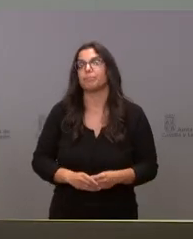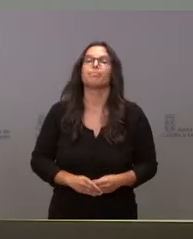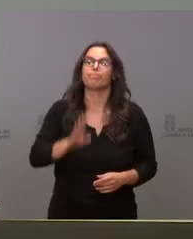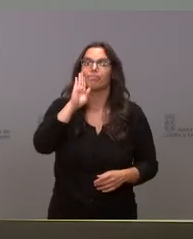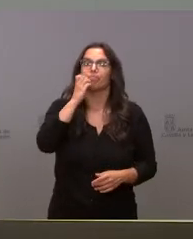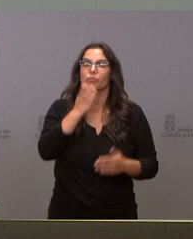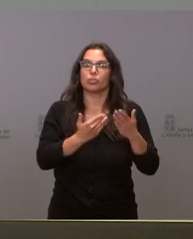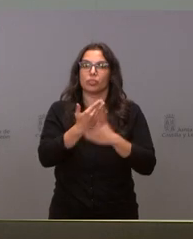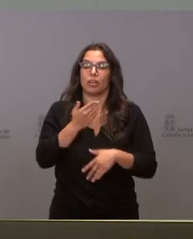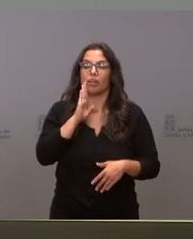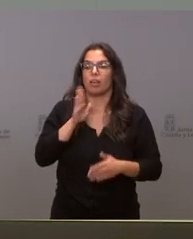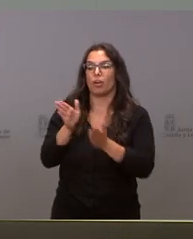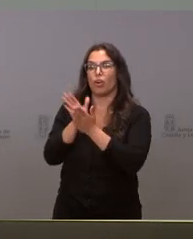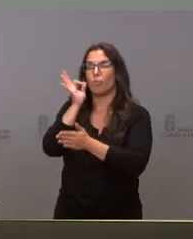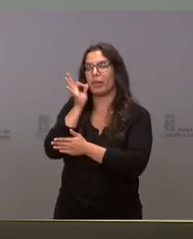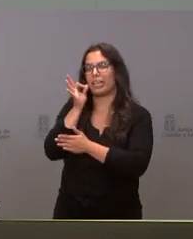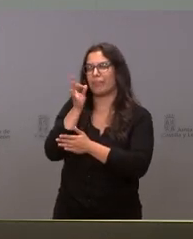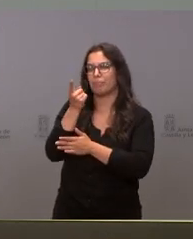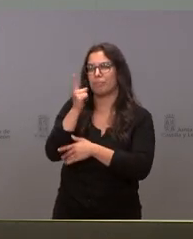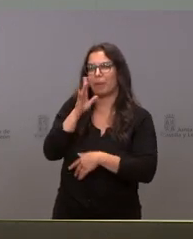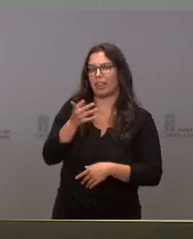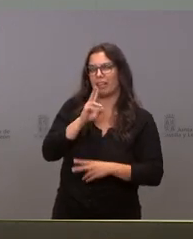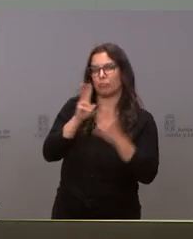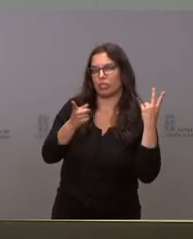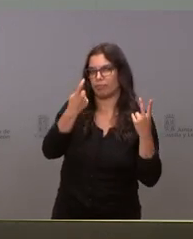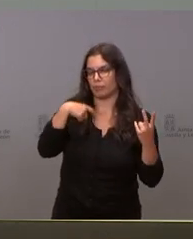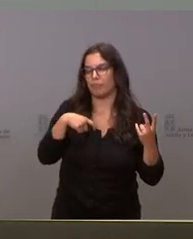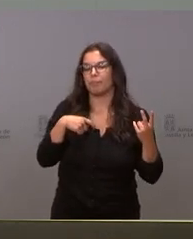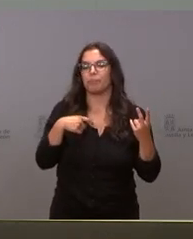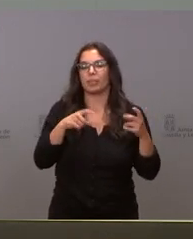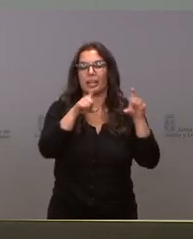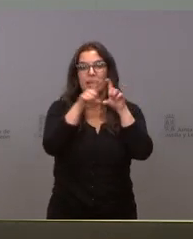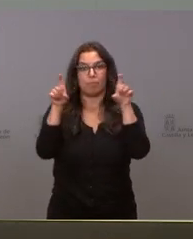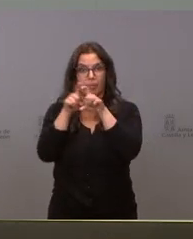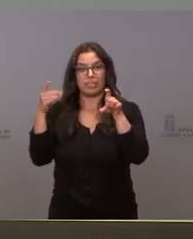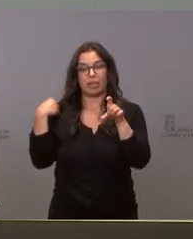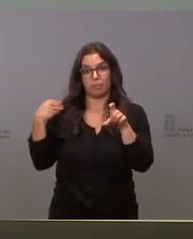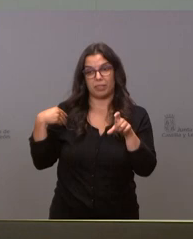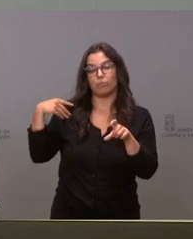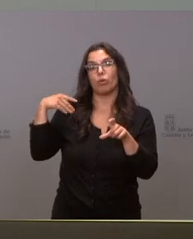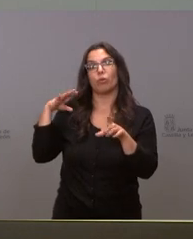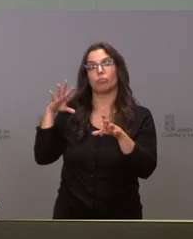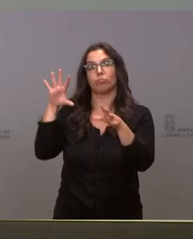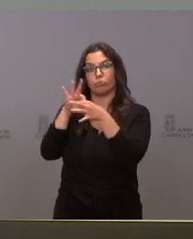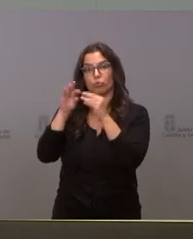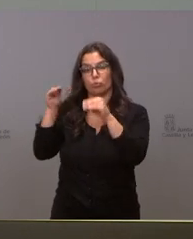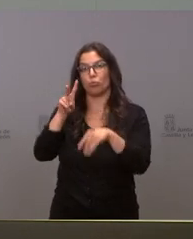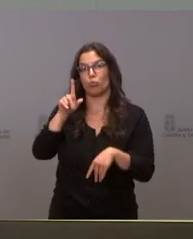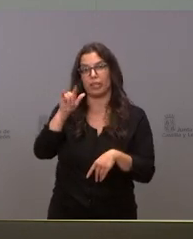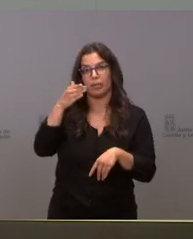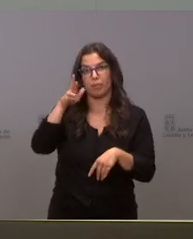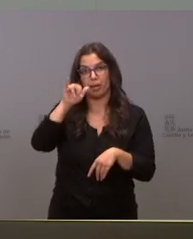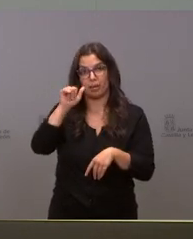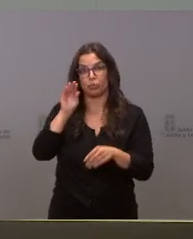en una pregunta de la compañera que creo que ha quedado en el tíndero ¿qué va a pasar con las empresas participadas por el señor Uribarri y con las subvenciones que